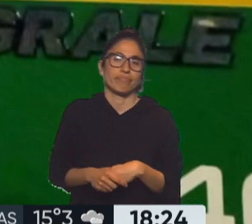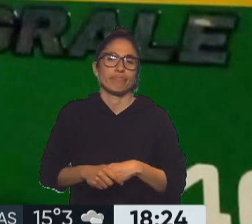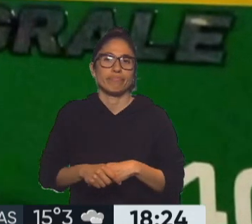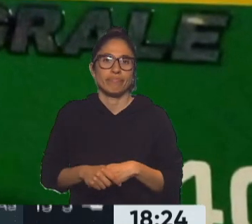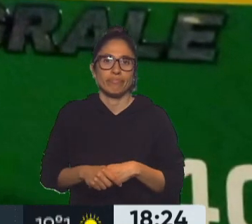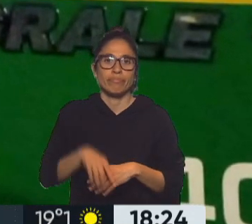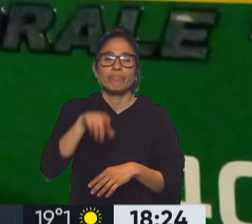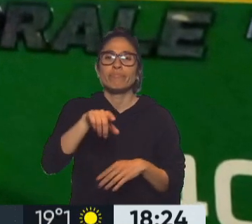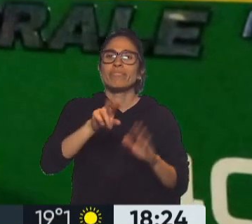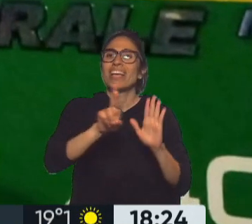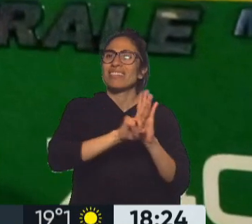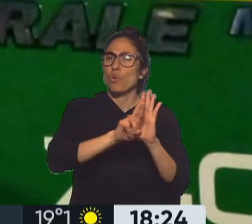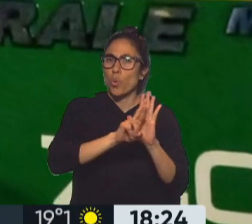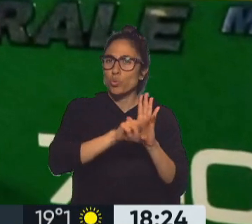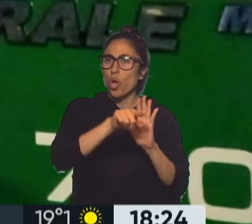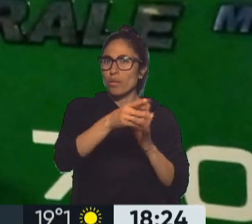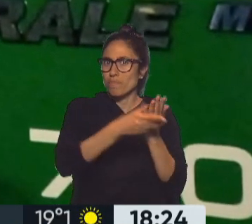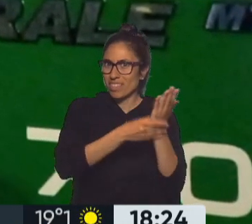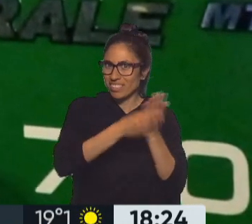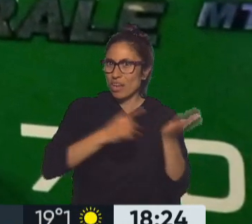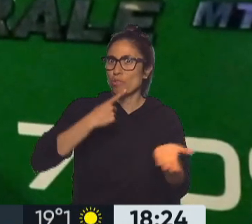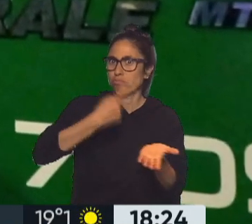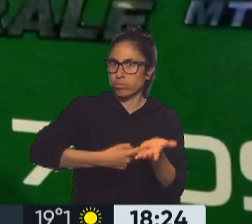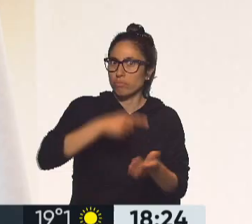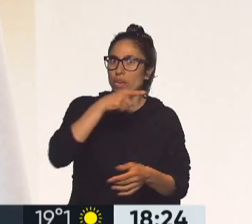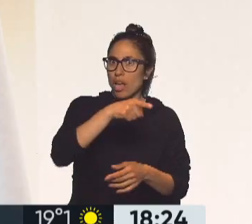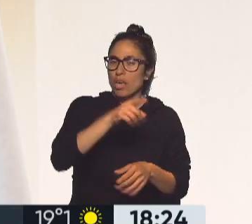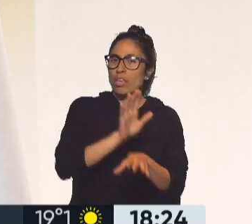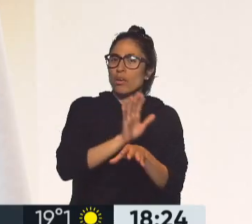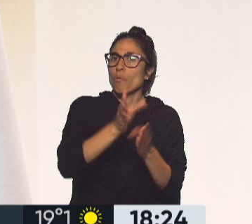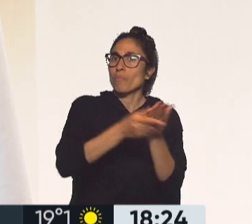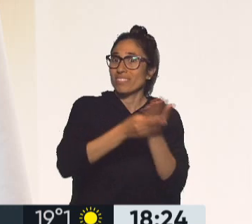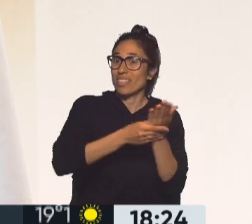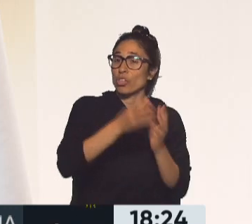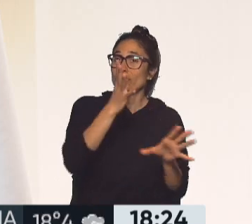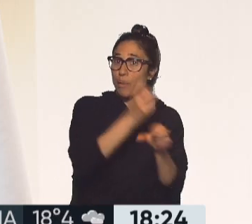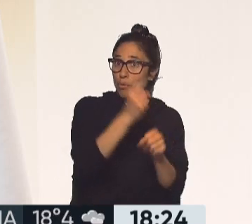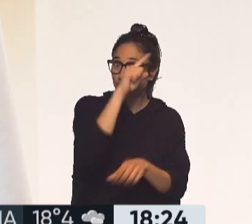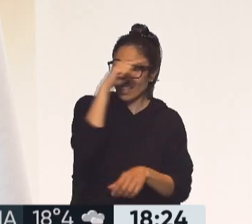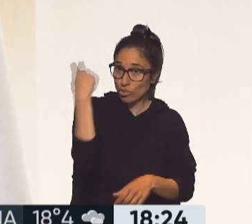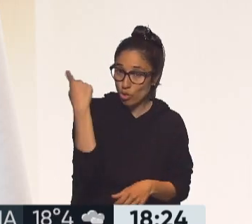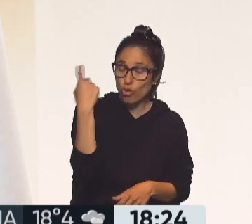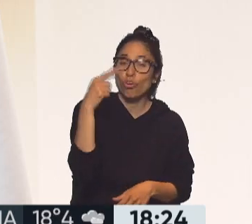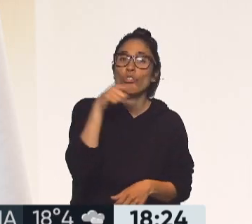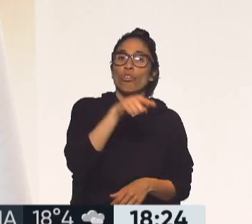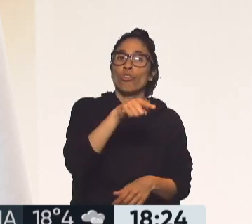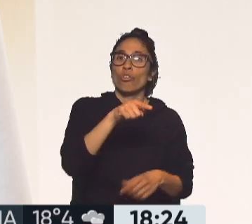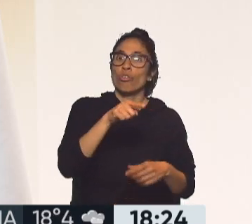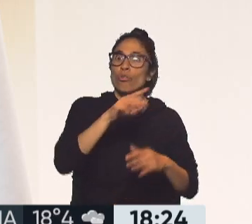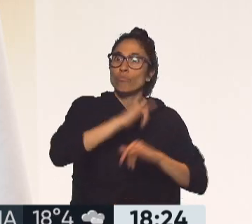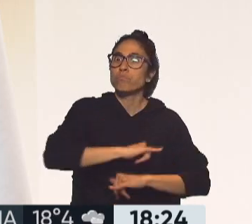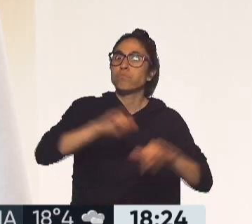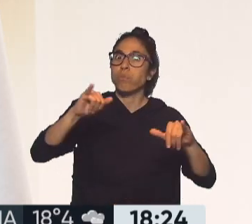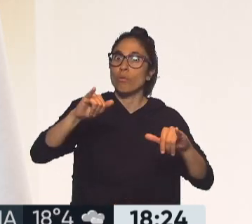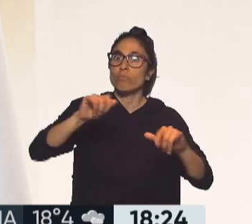la resolución ministerial que abre en el portal del Ministerio de Transporte de la Nación, la posibilidad de que todos los usuarios